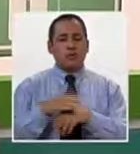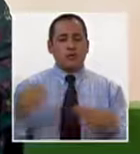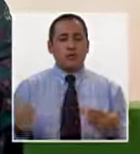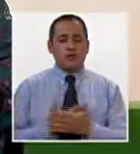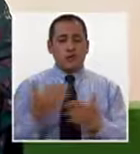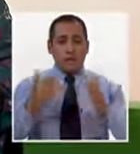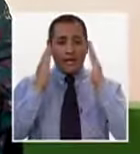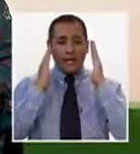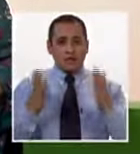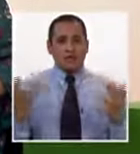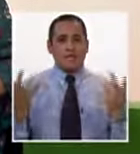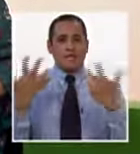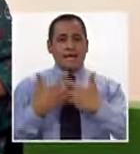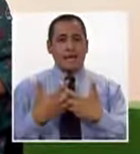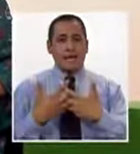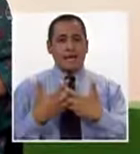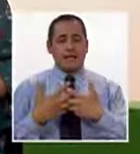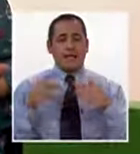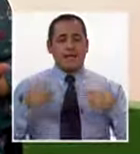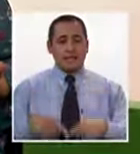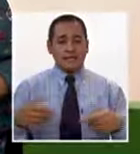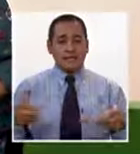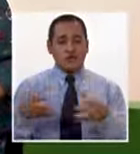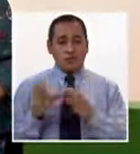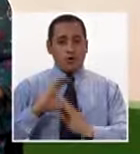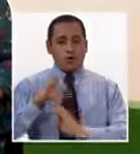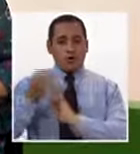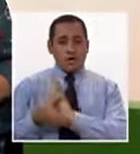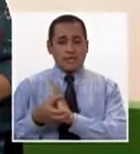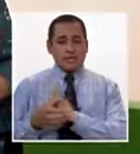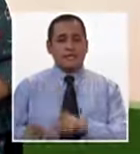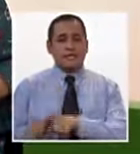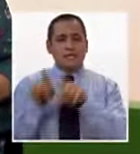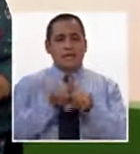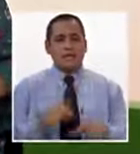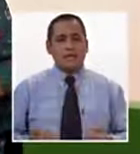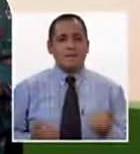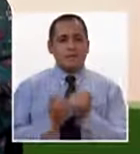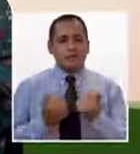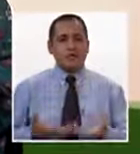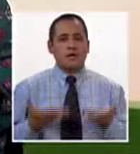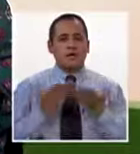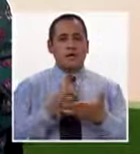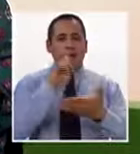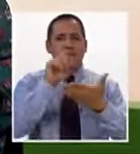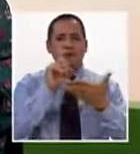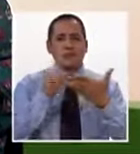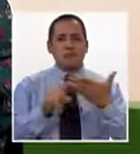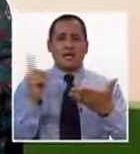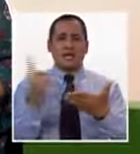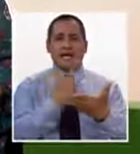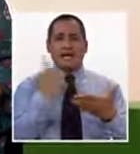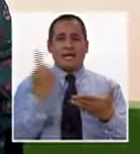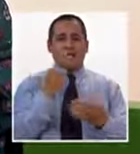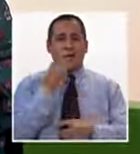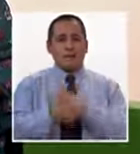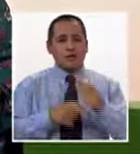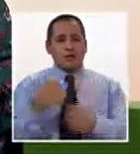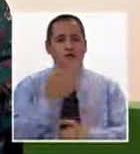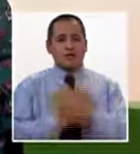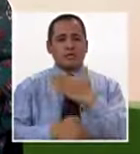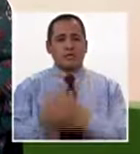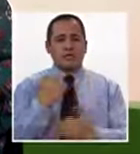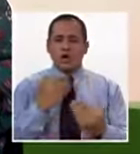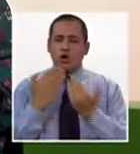el nuevo enfoque integral de esta institución y además del impulso que se ha dado a la encuesta nacional para personas con